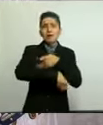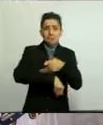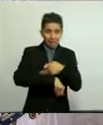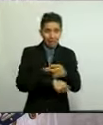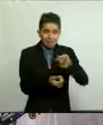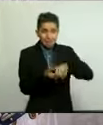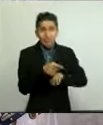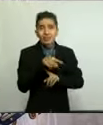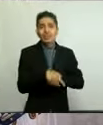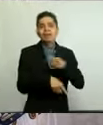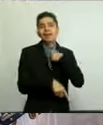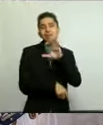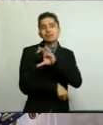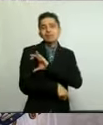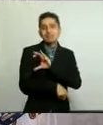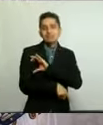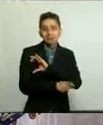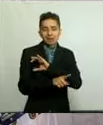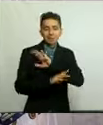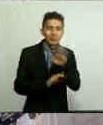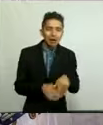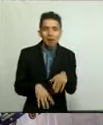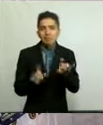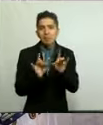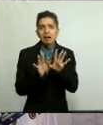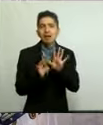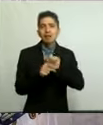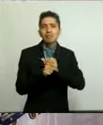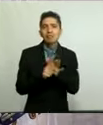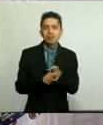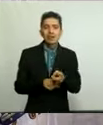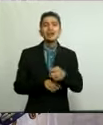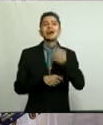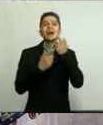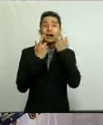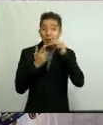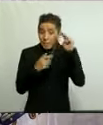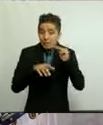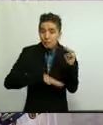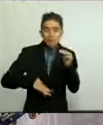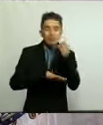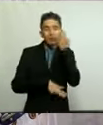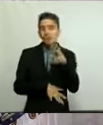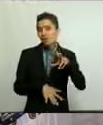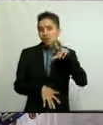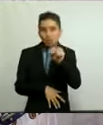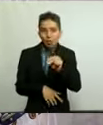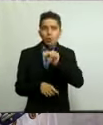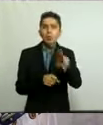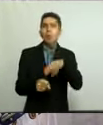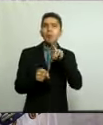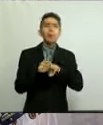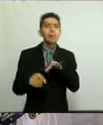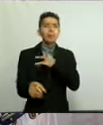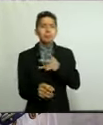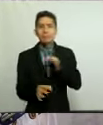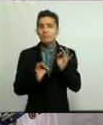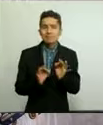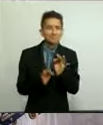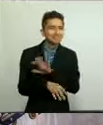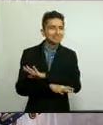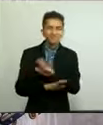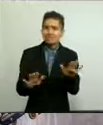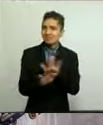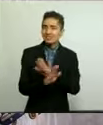algún ser querido. En Michoacán no queremos que las muertes por COVID se normalicen, porque en buena